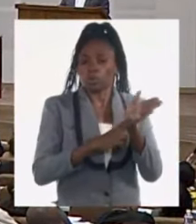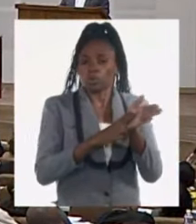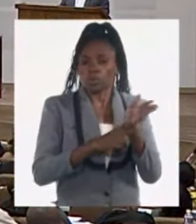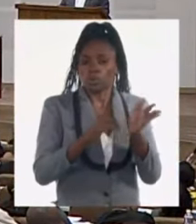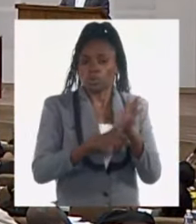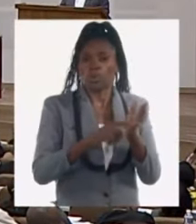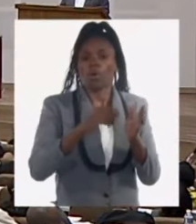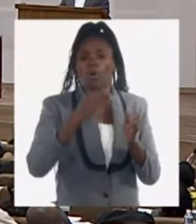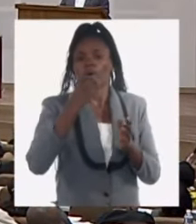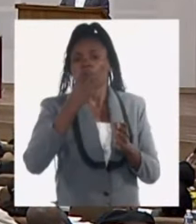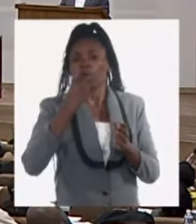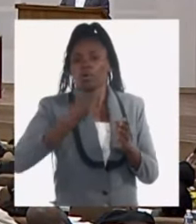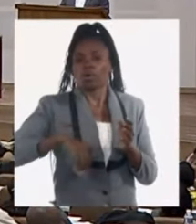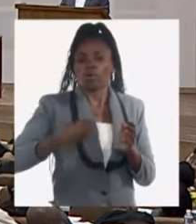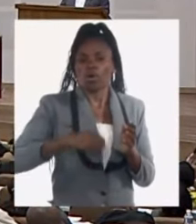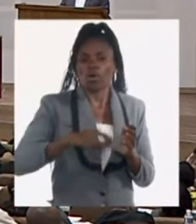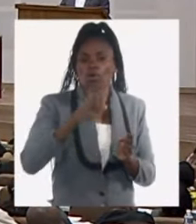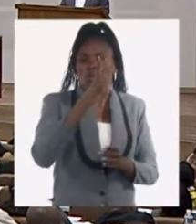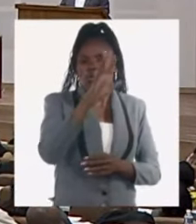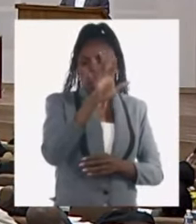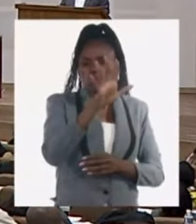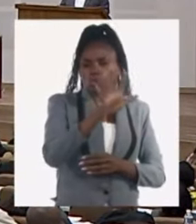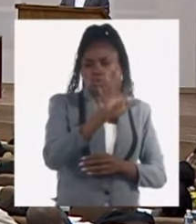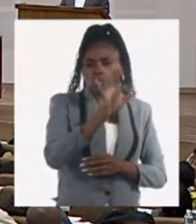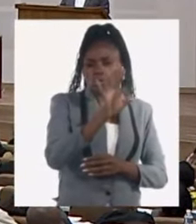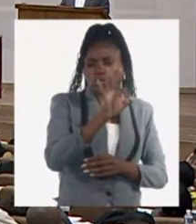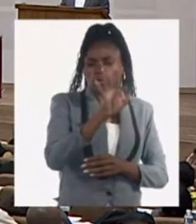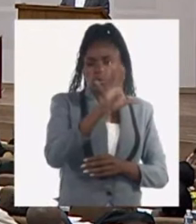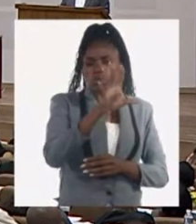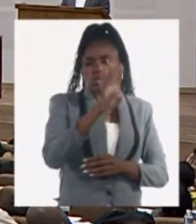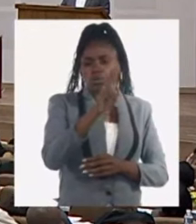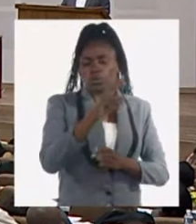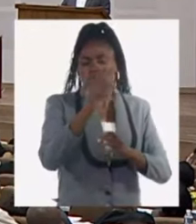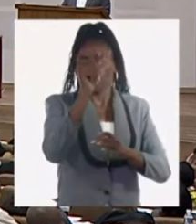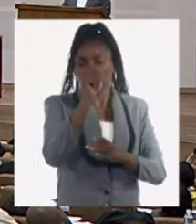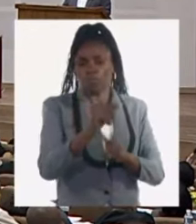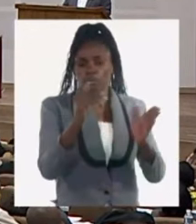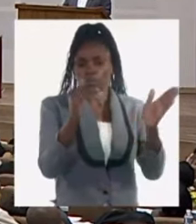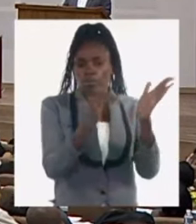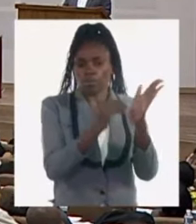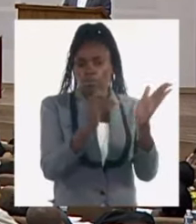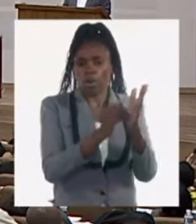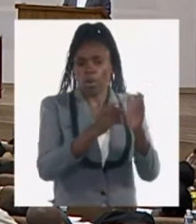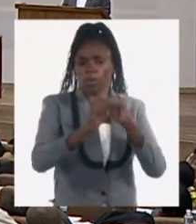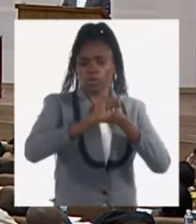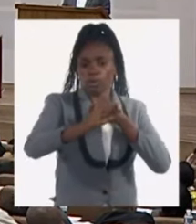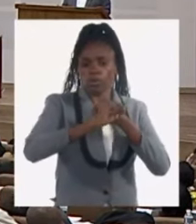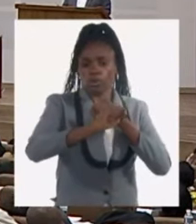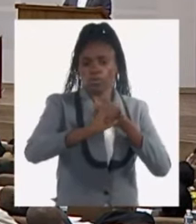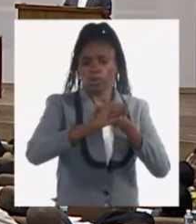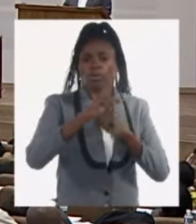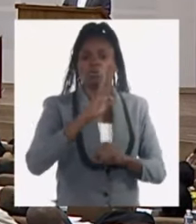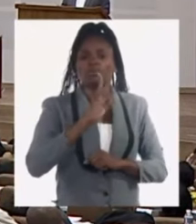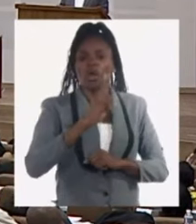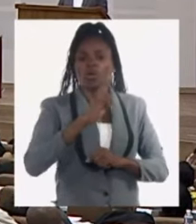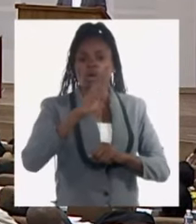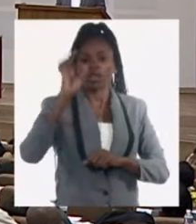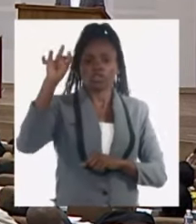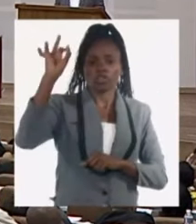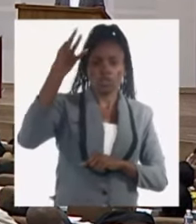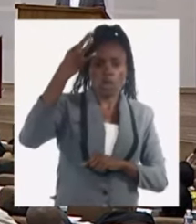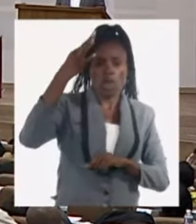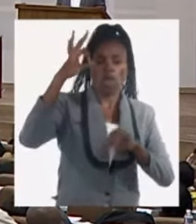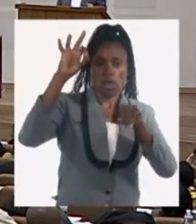885 mil personas además se han instalado 571 bombas de agua con energía fotovoltaica que da también